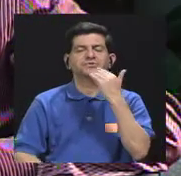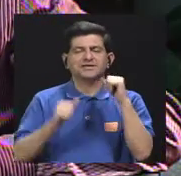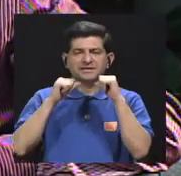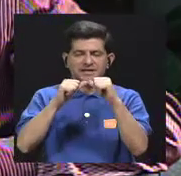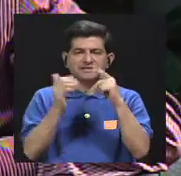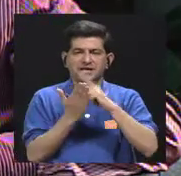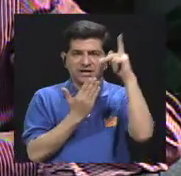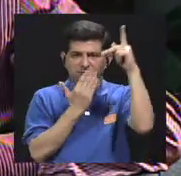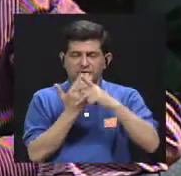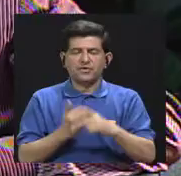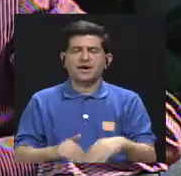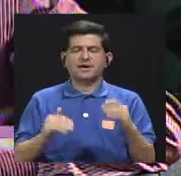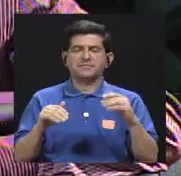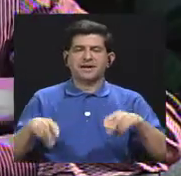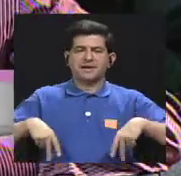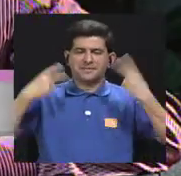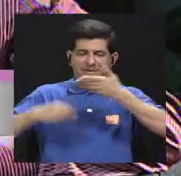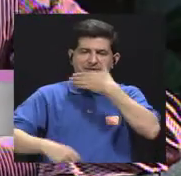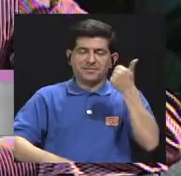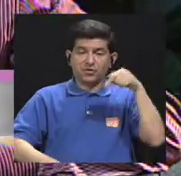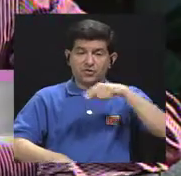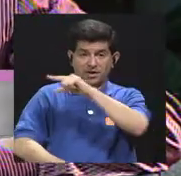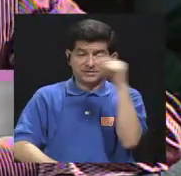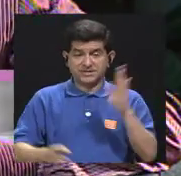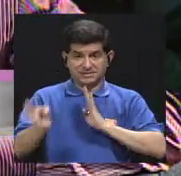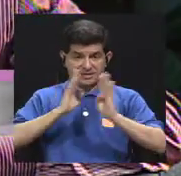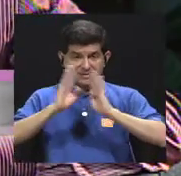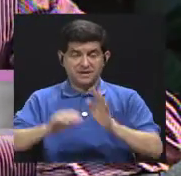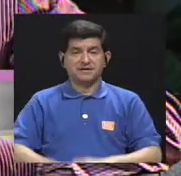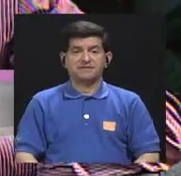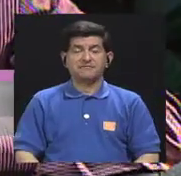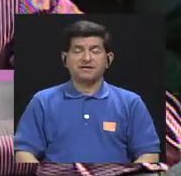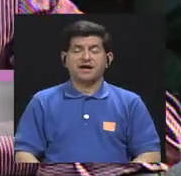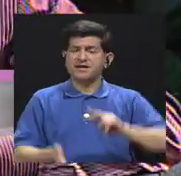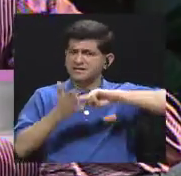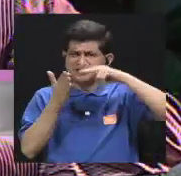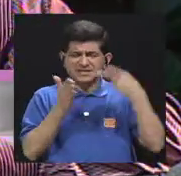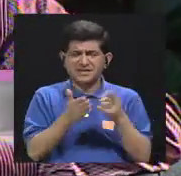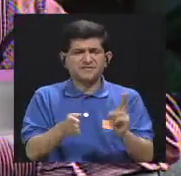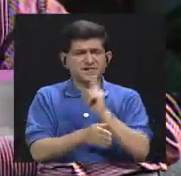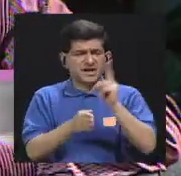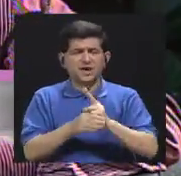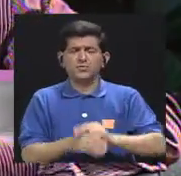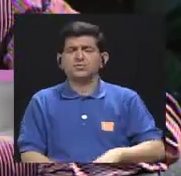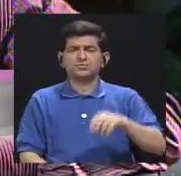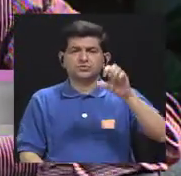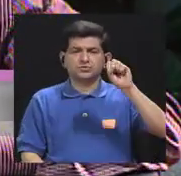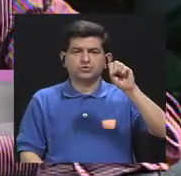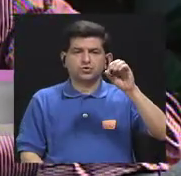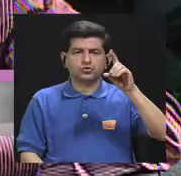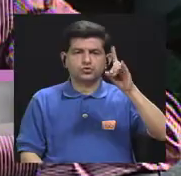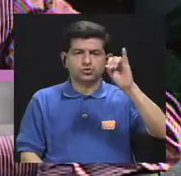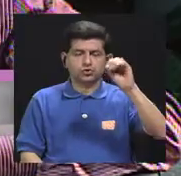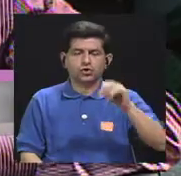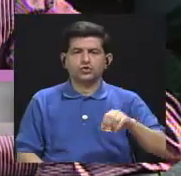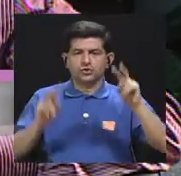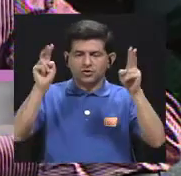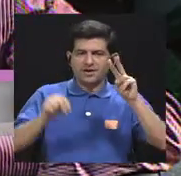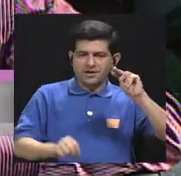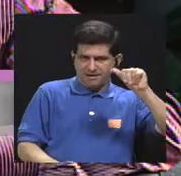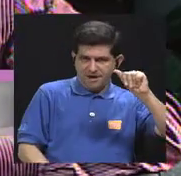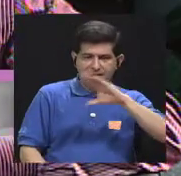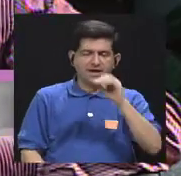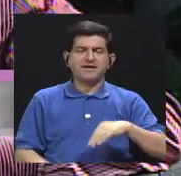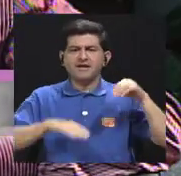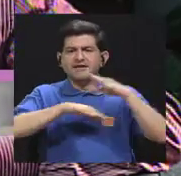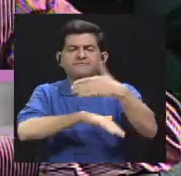continuar en su programa vivir mejor esta semana conversando acerca de lo que representa el consumo de sodio y las repercusiones eventuales